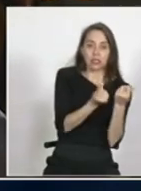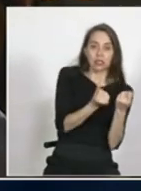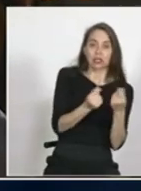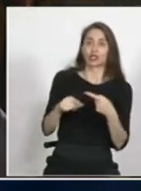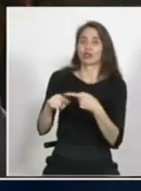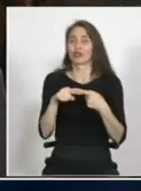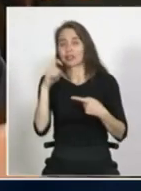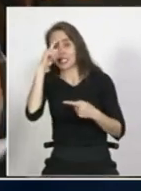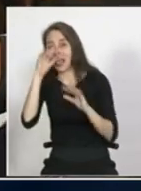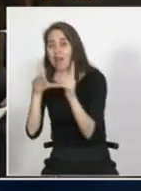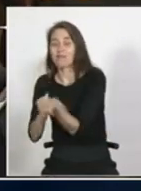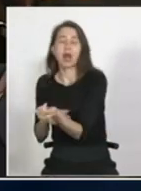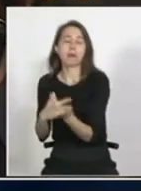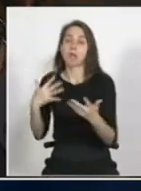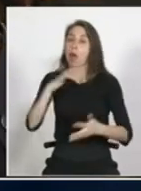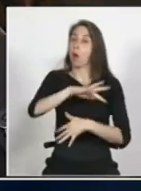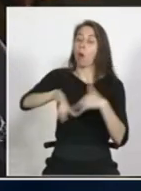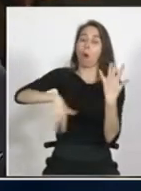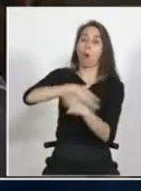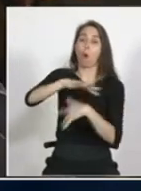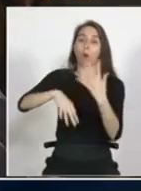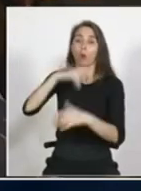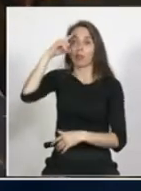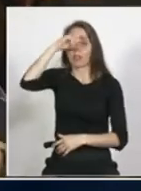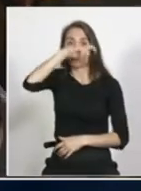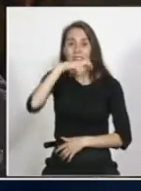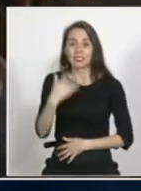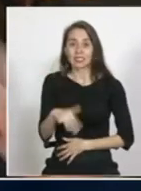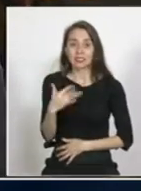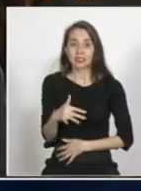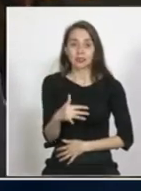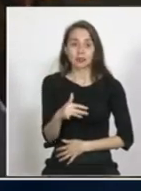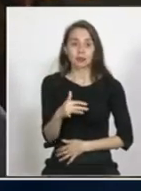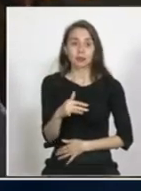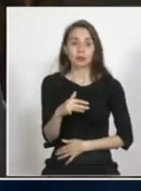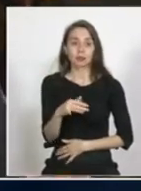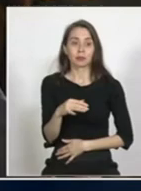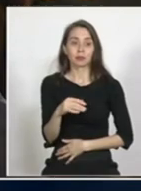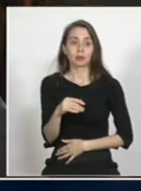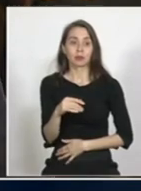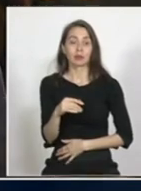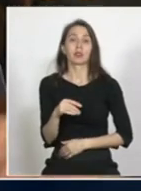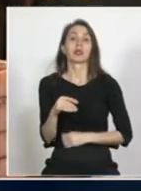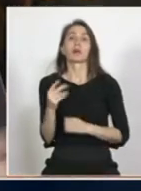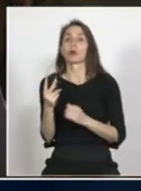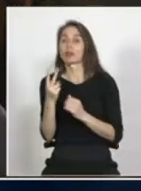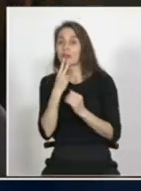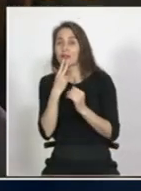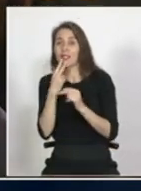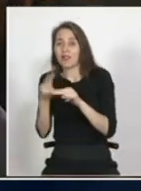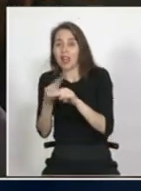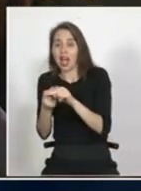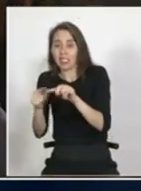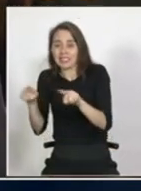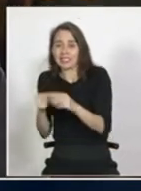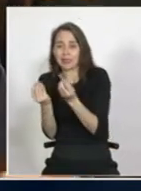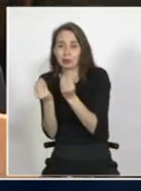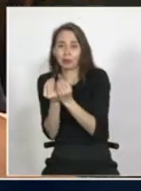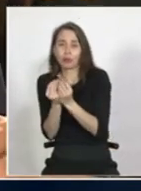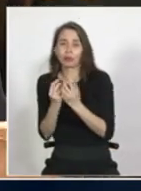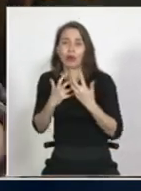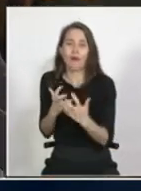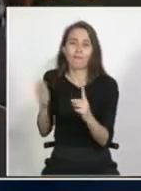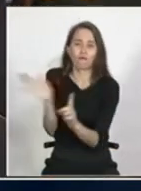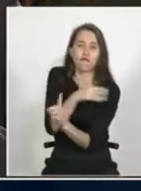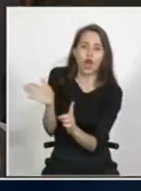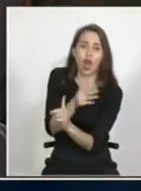tremendo de alguna forma fomenta en ciertos lugares el hacinamiento la violencia en relación de que no hay